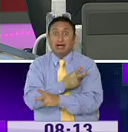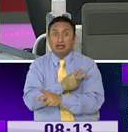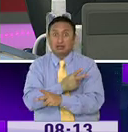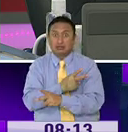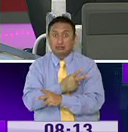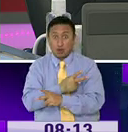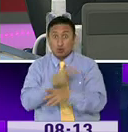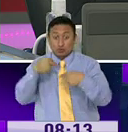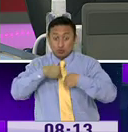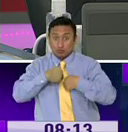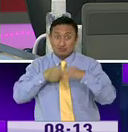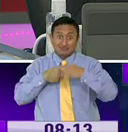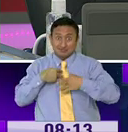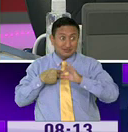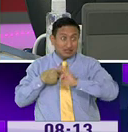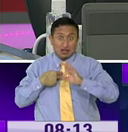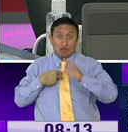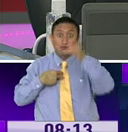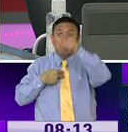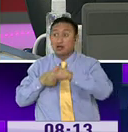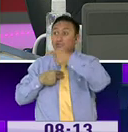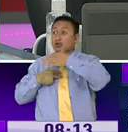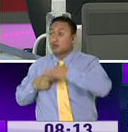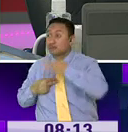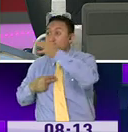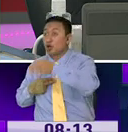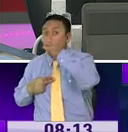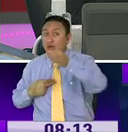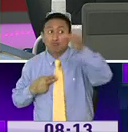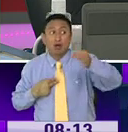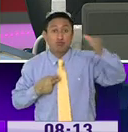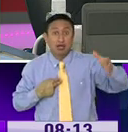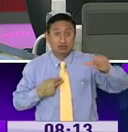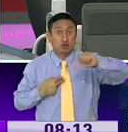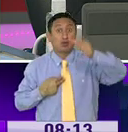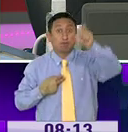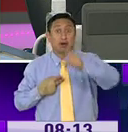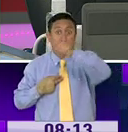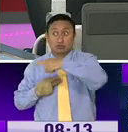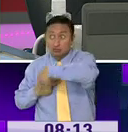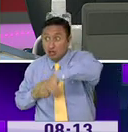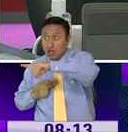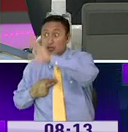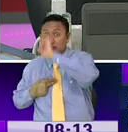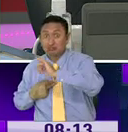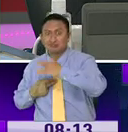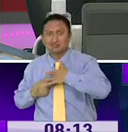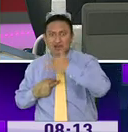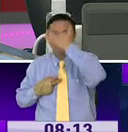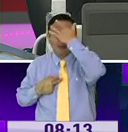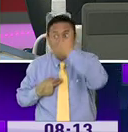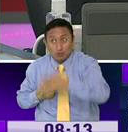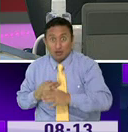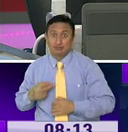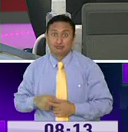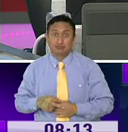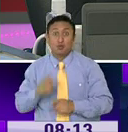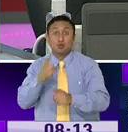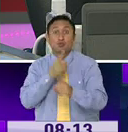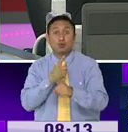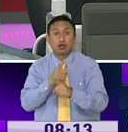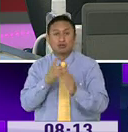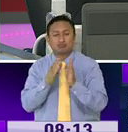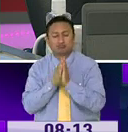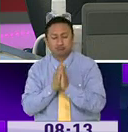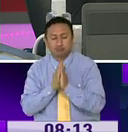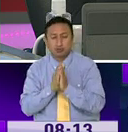Ustedes pueden ser pacientes asintomáticos y pueden transmitirle a otras personas que sí se pueden llegar a complicar. Por eso es el pedido